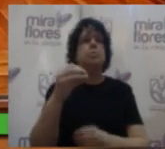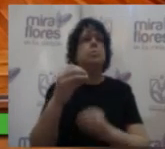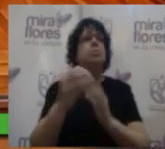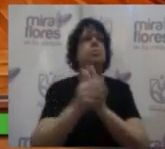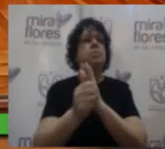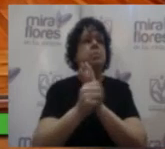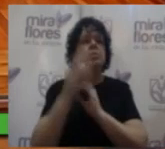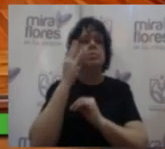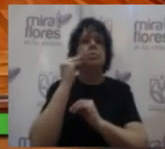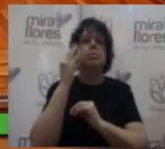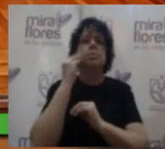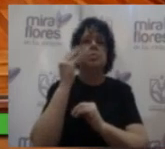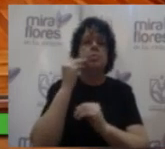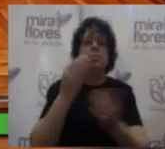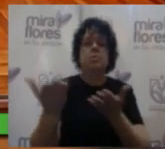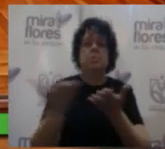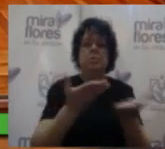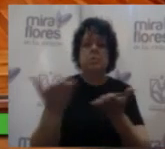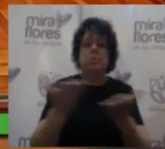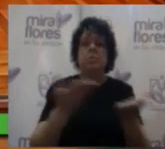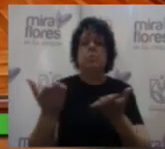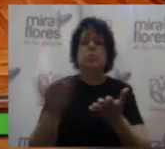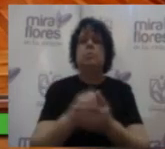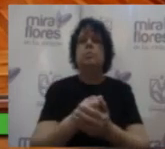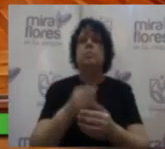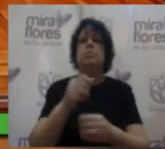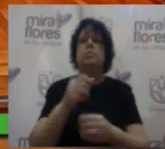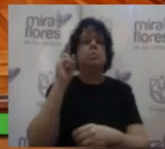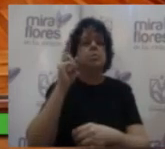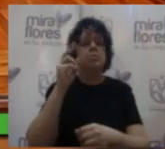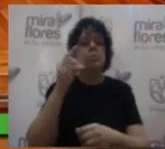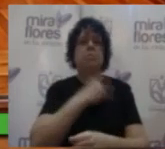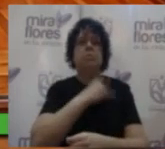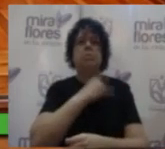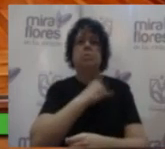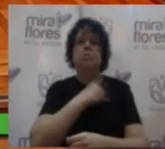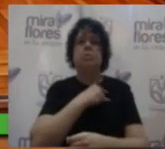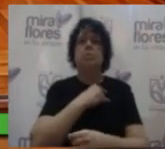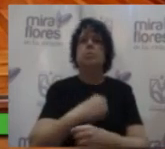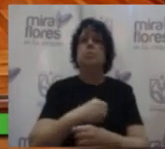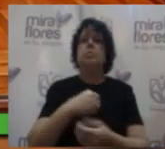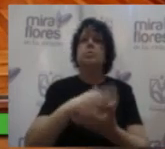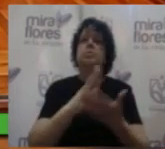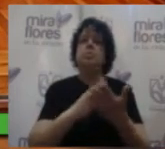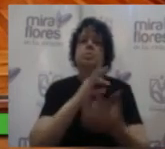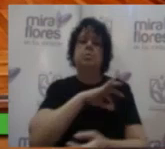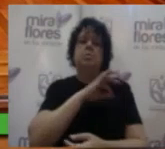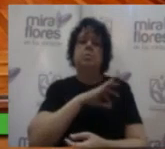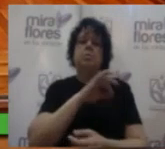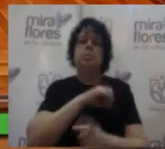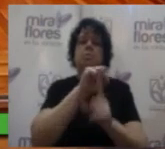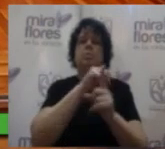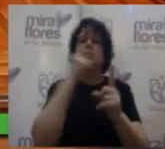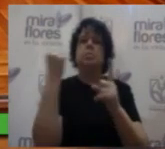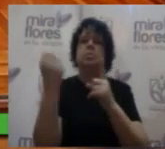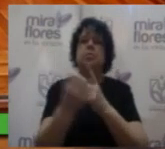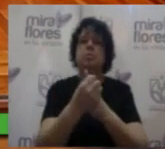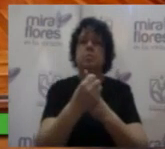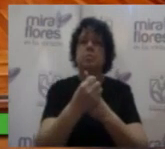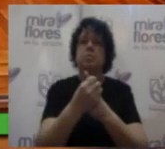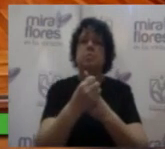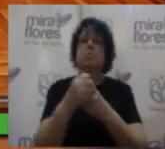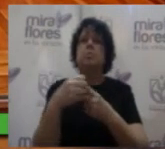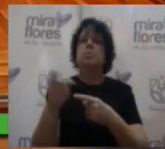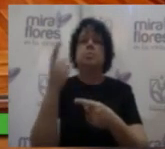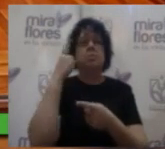vocación de servicio y la formación educativa universitaria que imparte en beneficio de la sociedad en general por las consideraciones expuestas en el